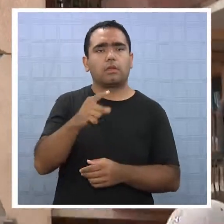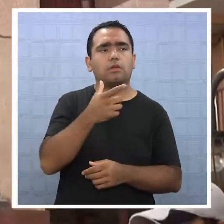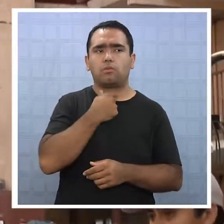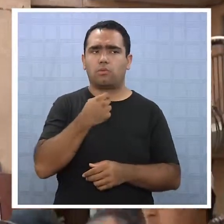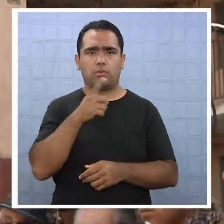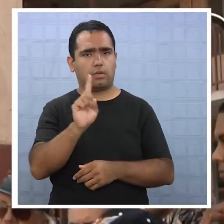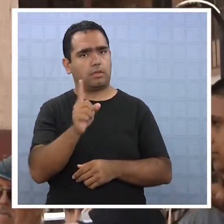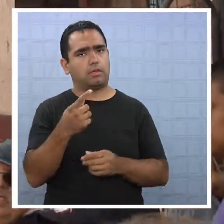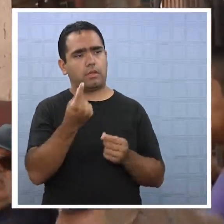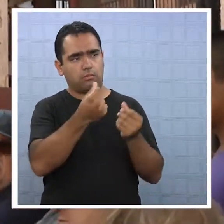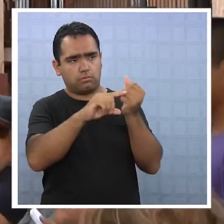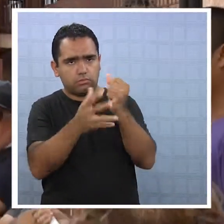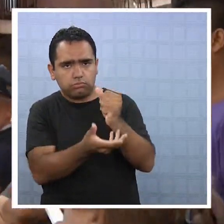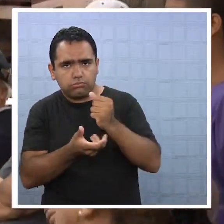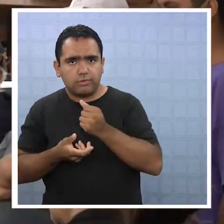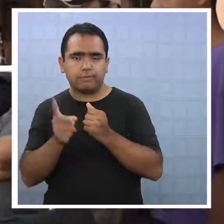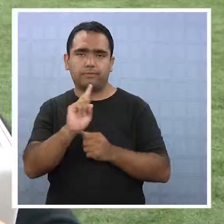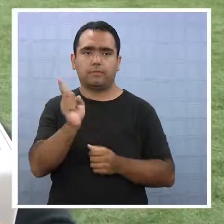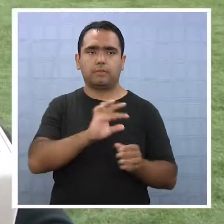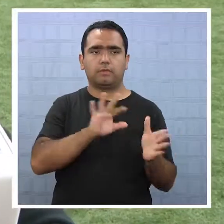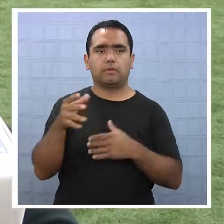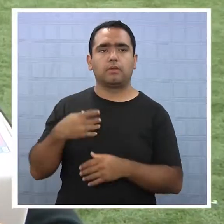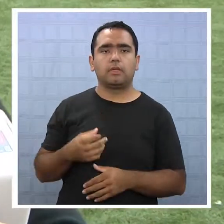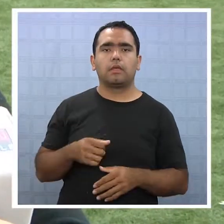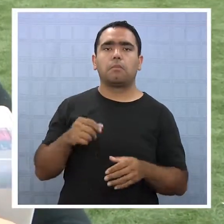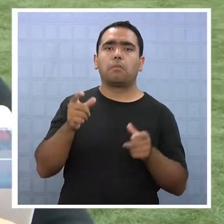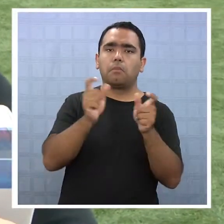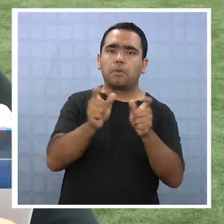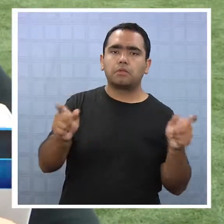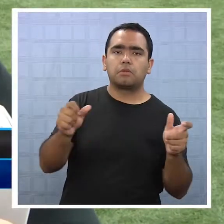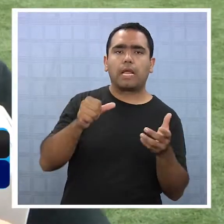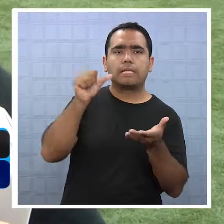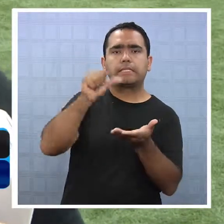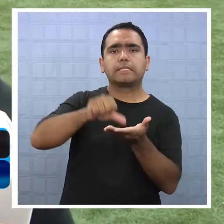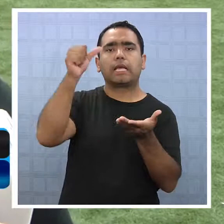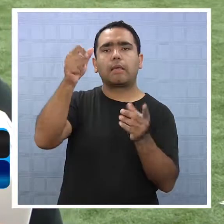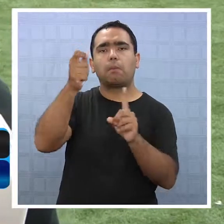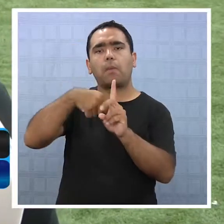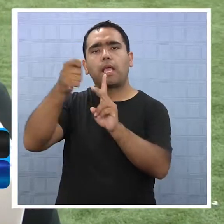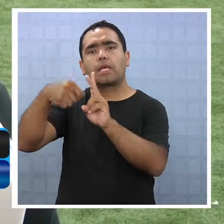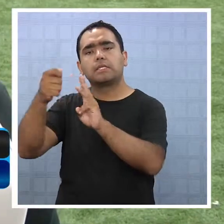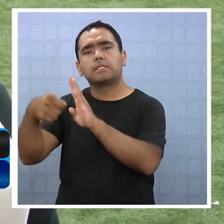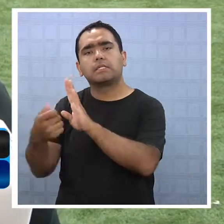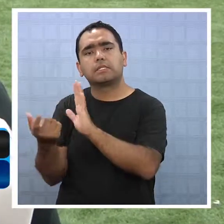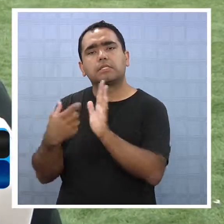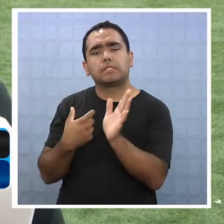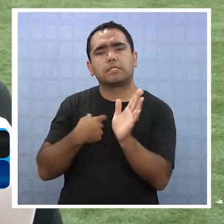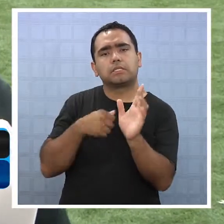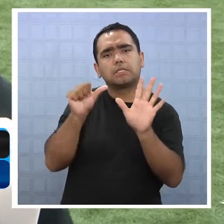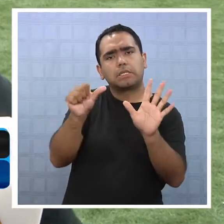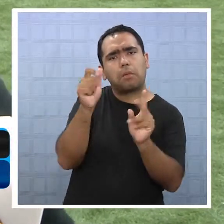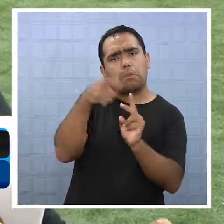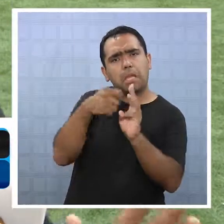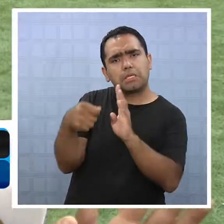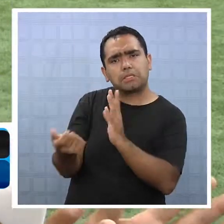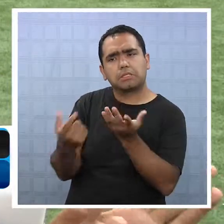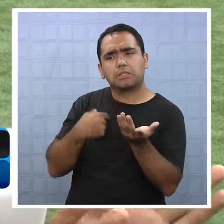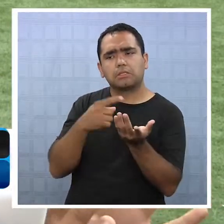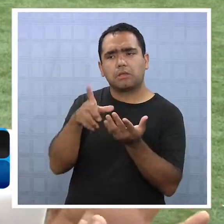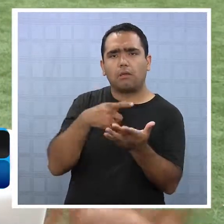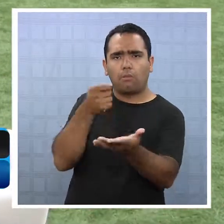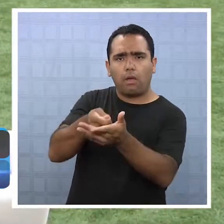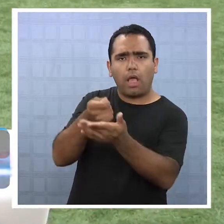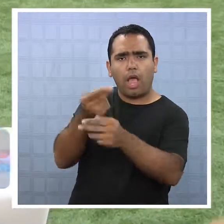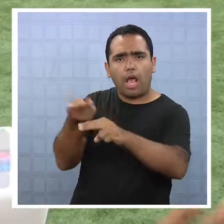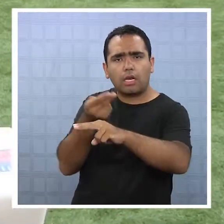subsidio. No, arriendo no, porque la gente después de seis meses le van a pagar arriendo y se olvidan de esas personas. En cambio, si uno está en una